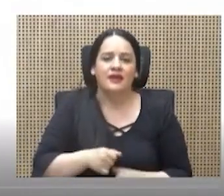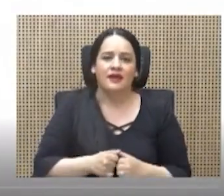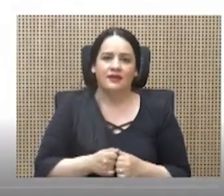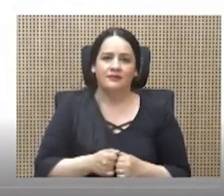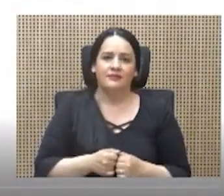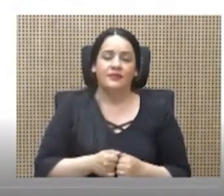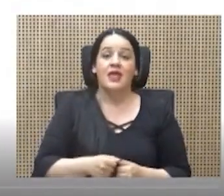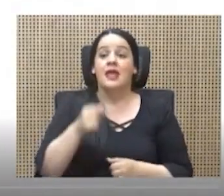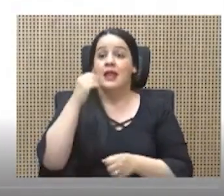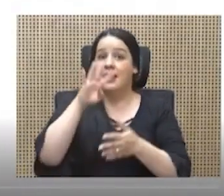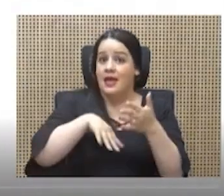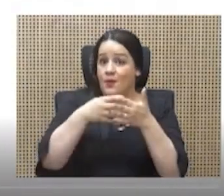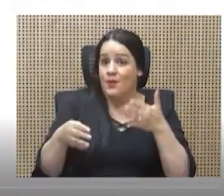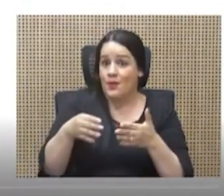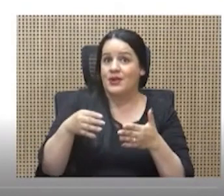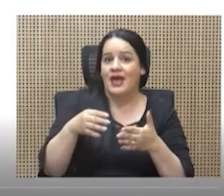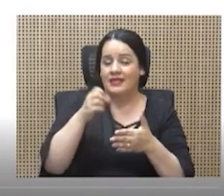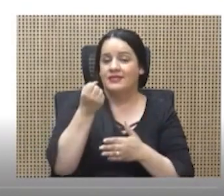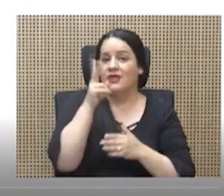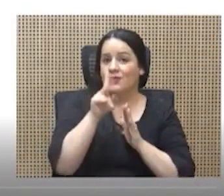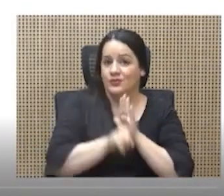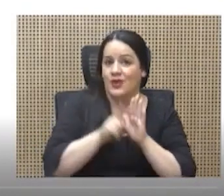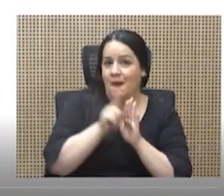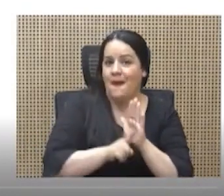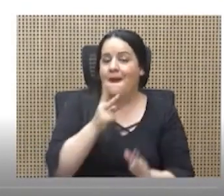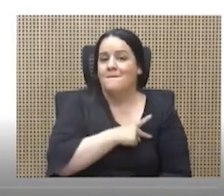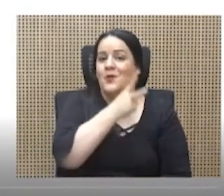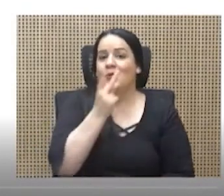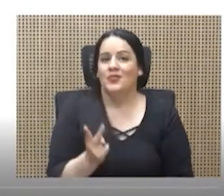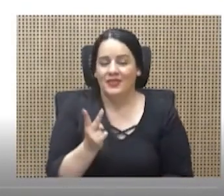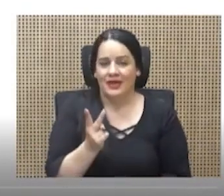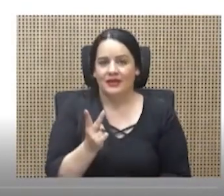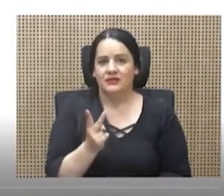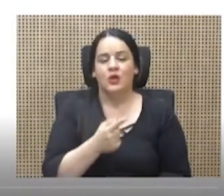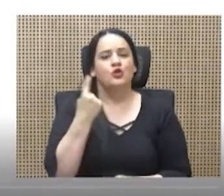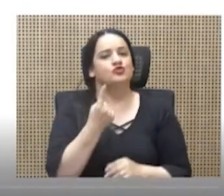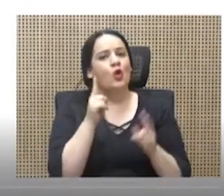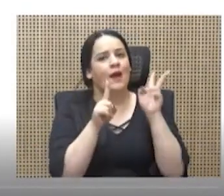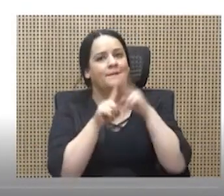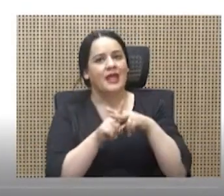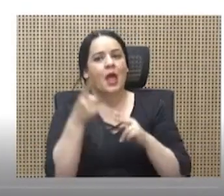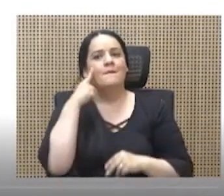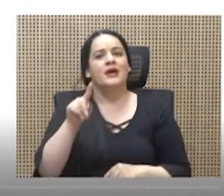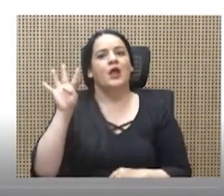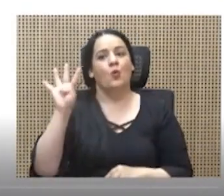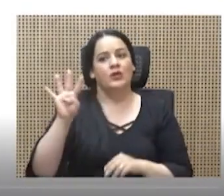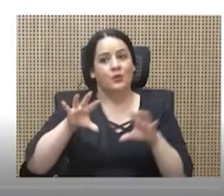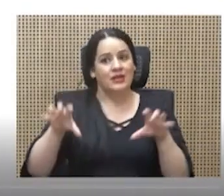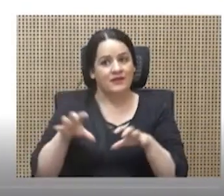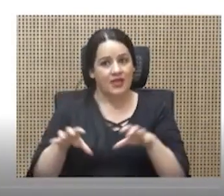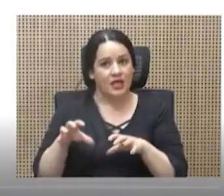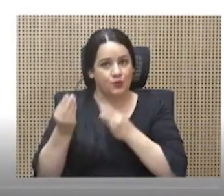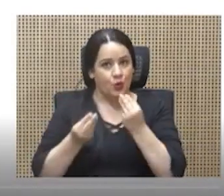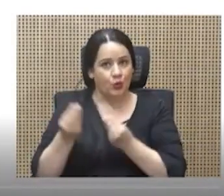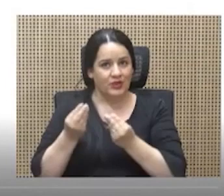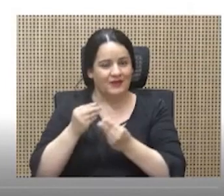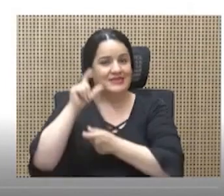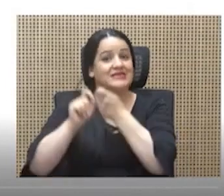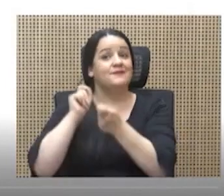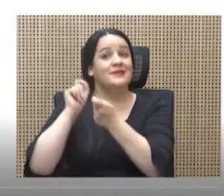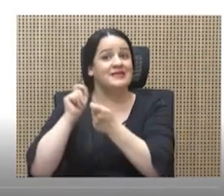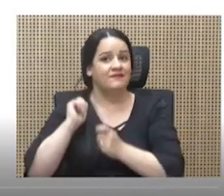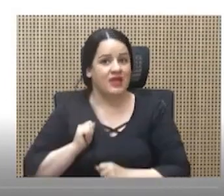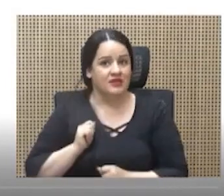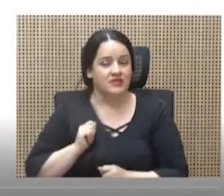Las jornadas excepcionales son voluntarias y solo aplicarán para cuatro actividades productivas específicas